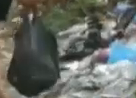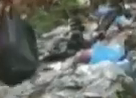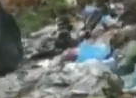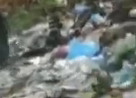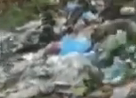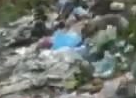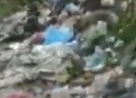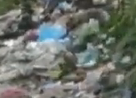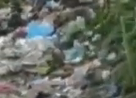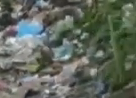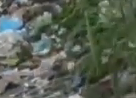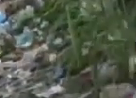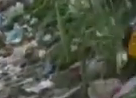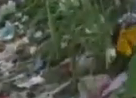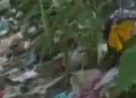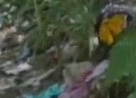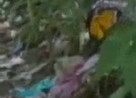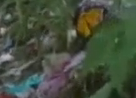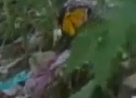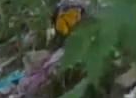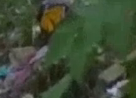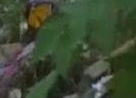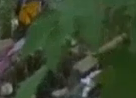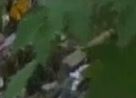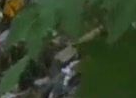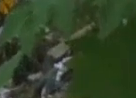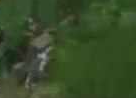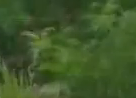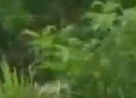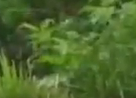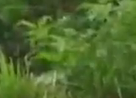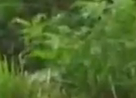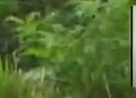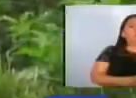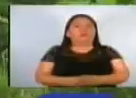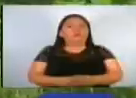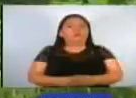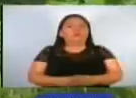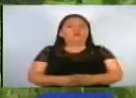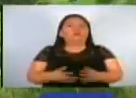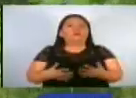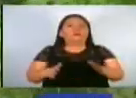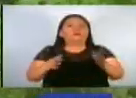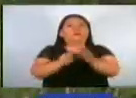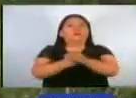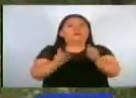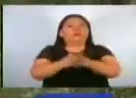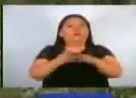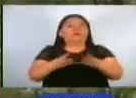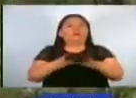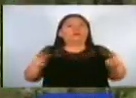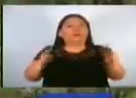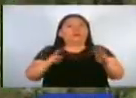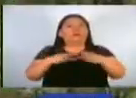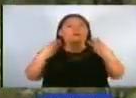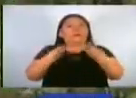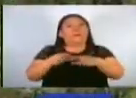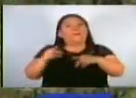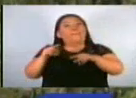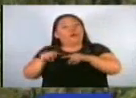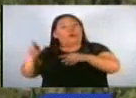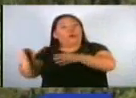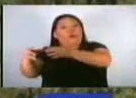vigencia, más del 60% de la población considera que resolverá el problema de las pandillas en el país. Aunque algunas de las